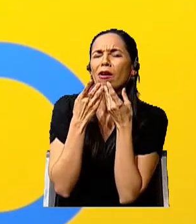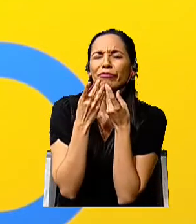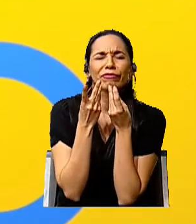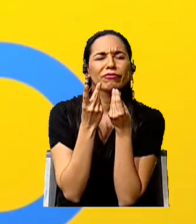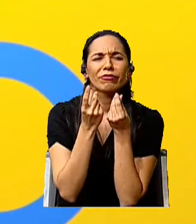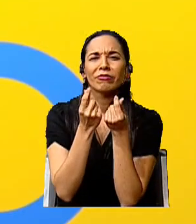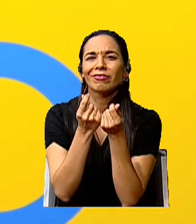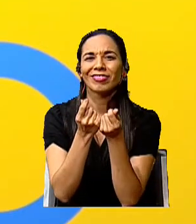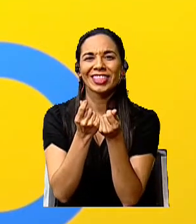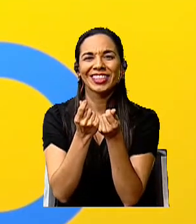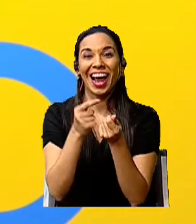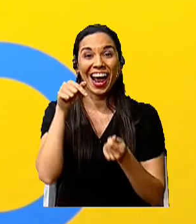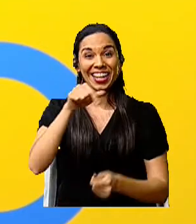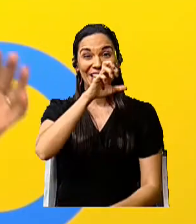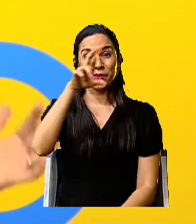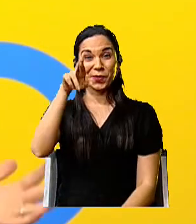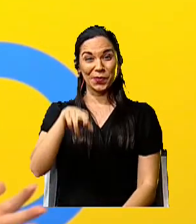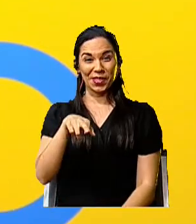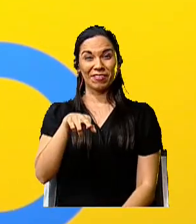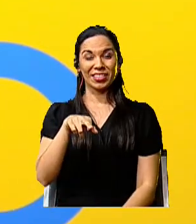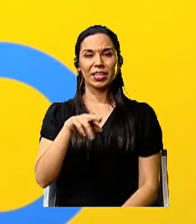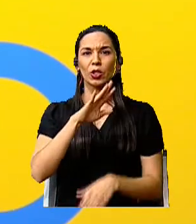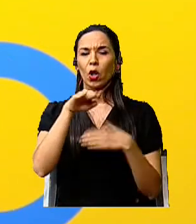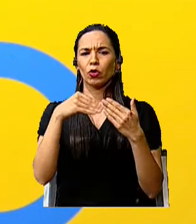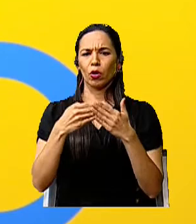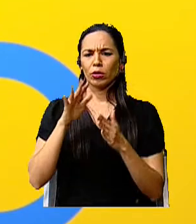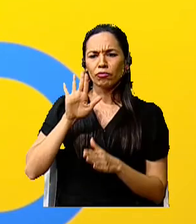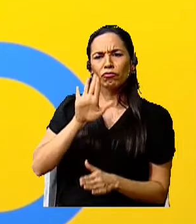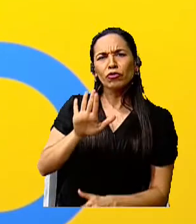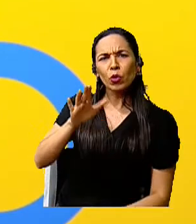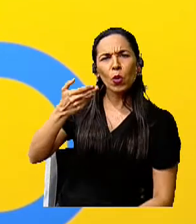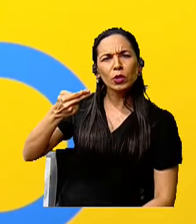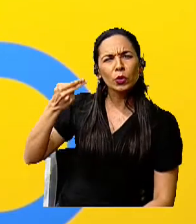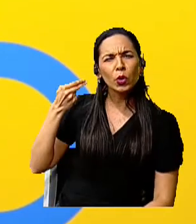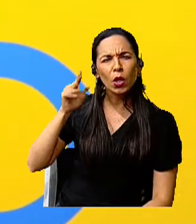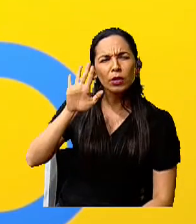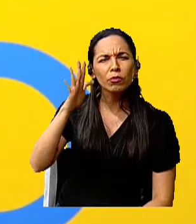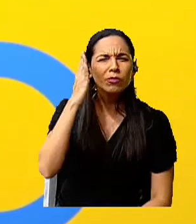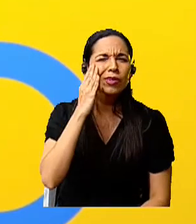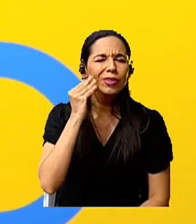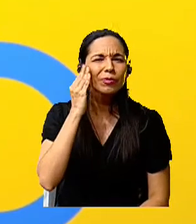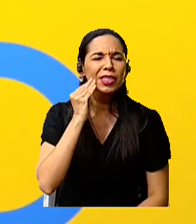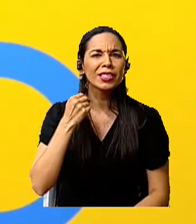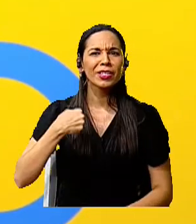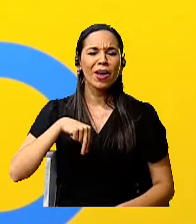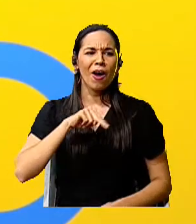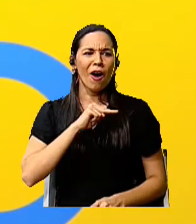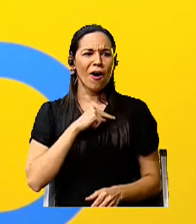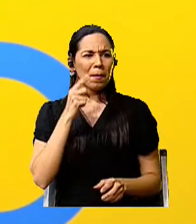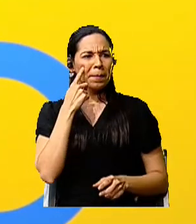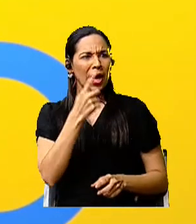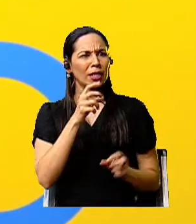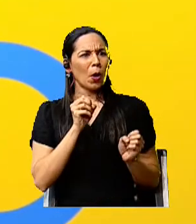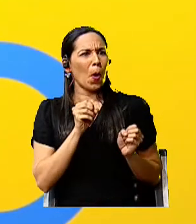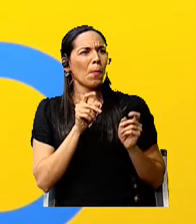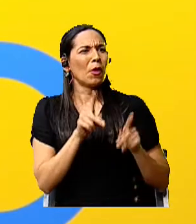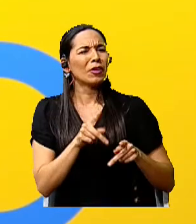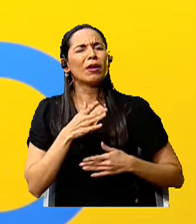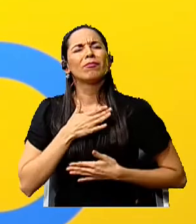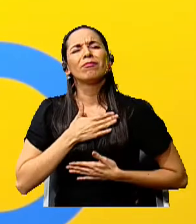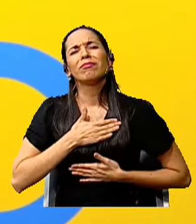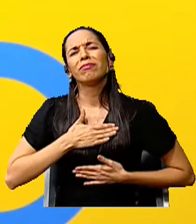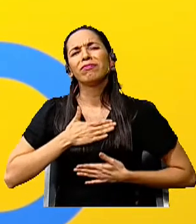los costalicenses a través de su historia hemos tenido la oportunidad de disfrutar, de